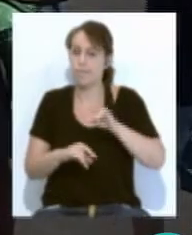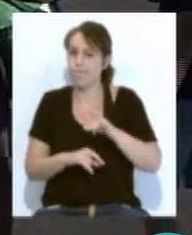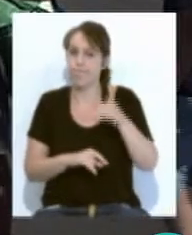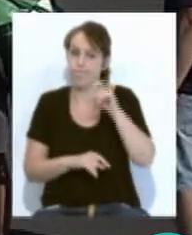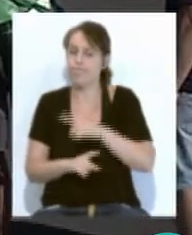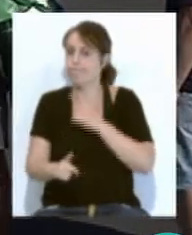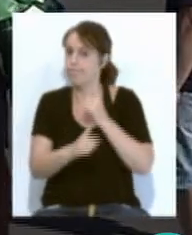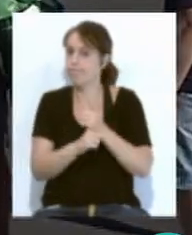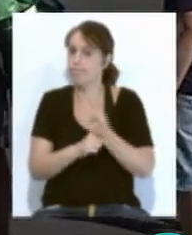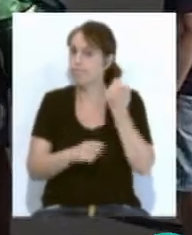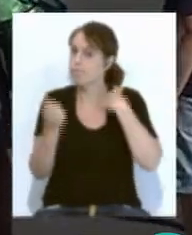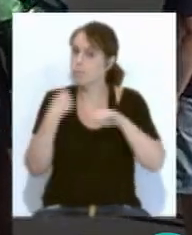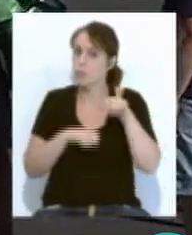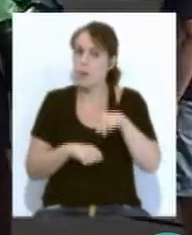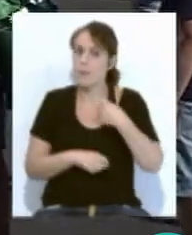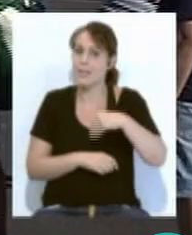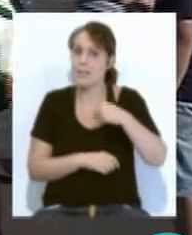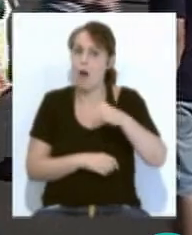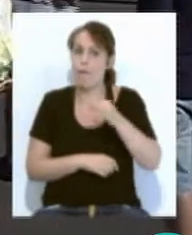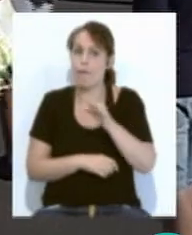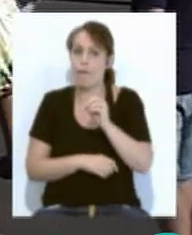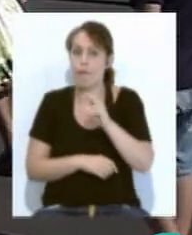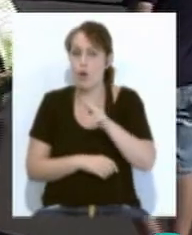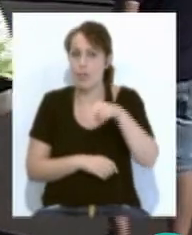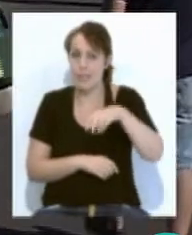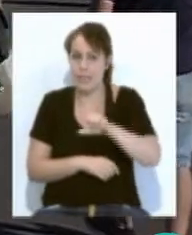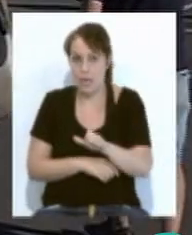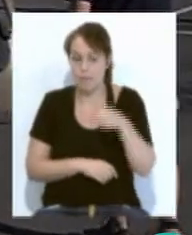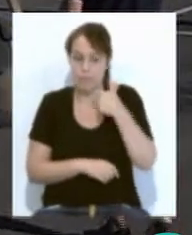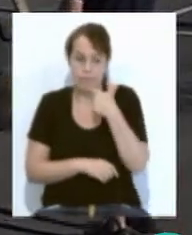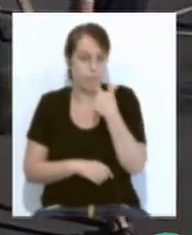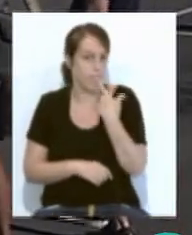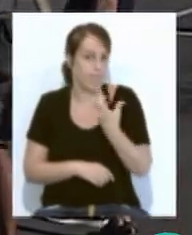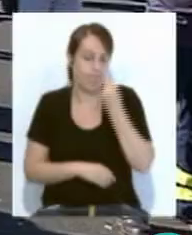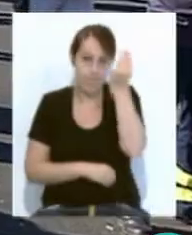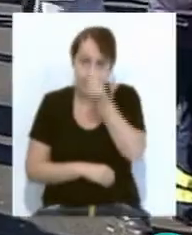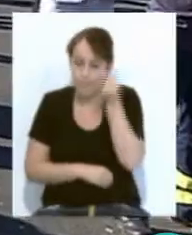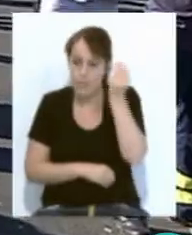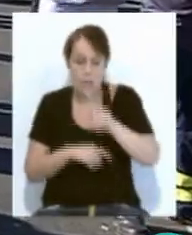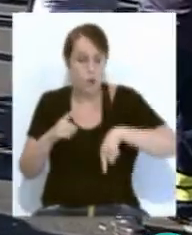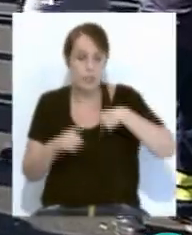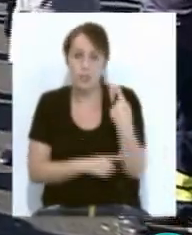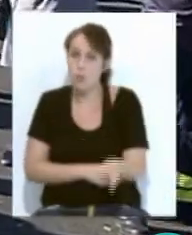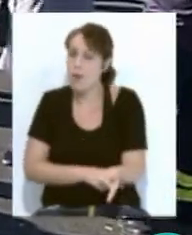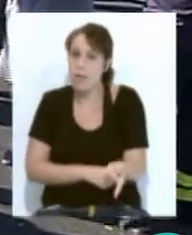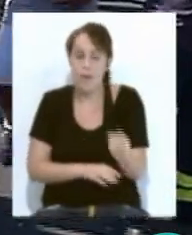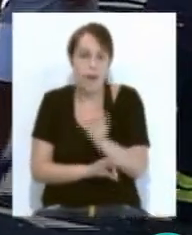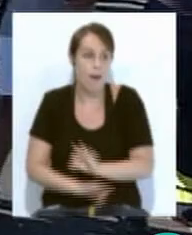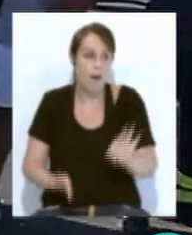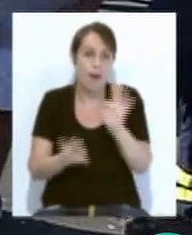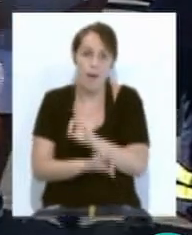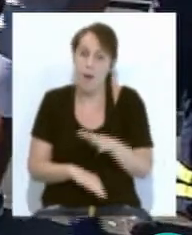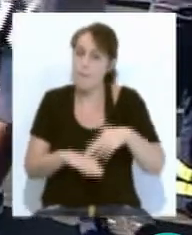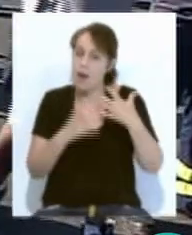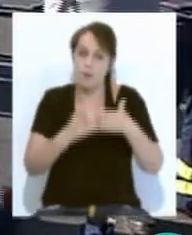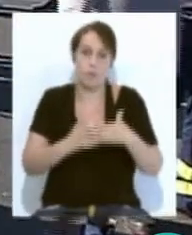esta actuación. Su presidenta Marga Forné ha señalado que no se ha considerado las consecuencias de estas acciones para con la